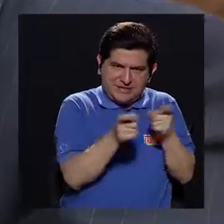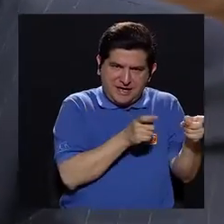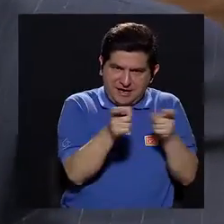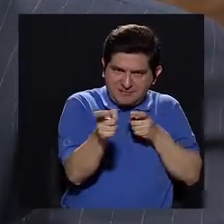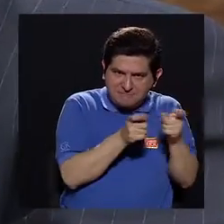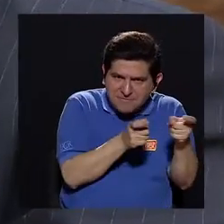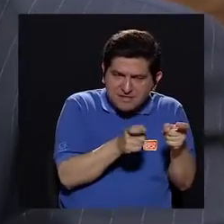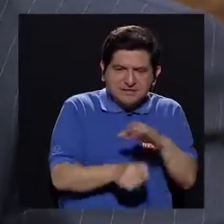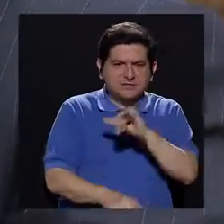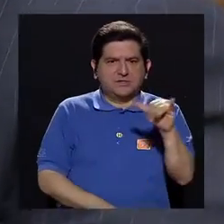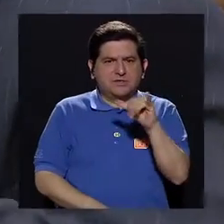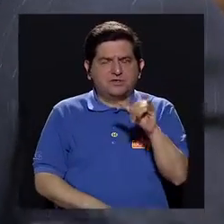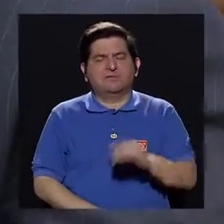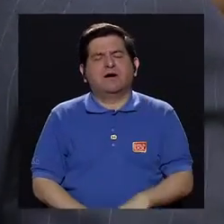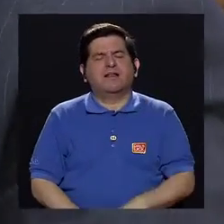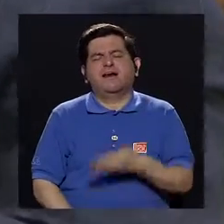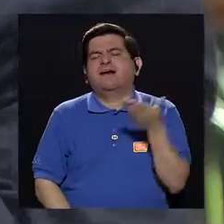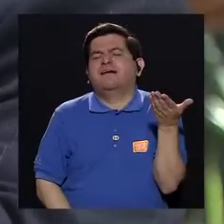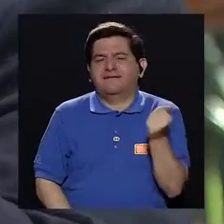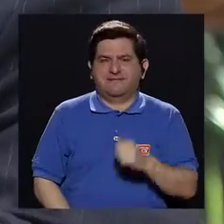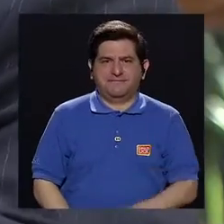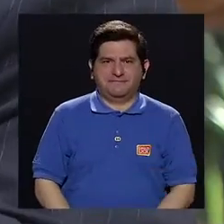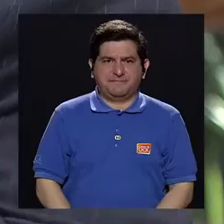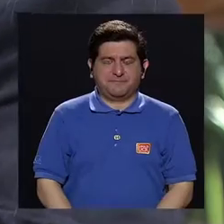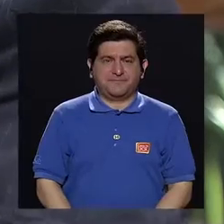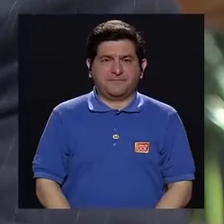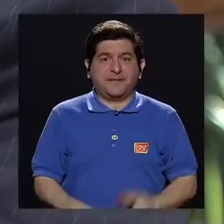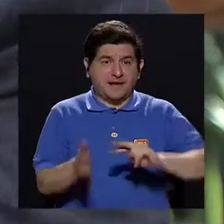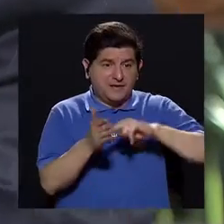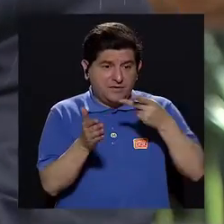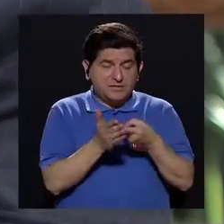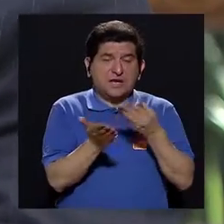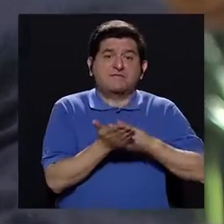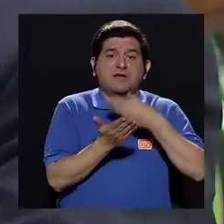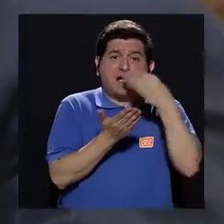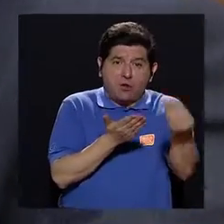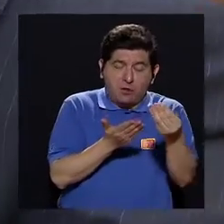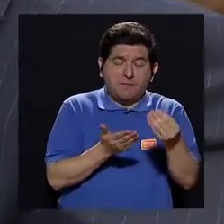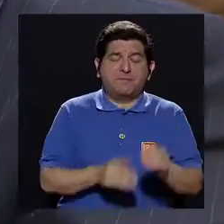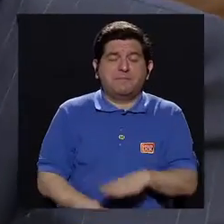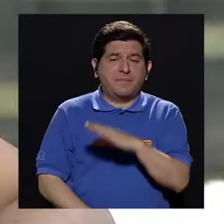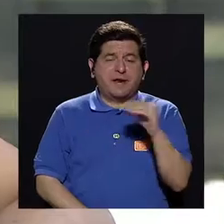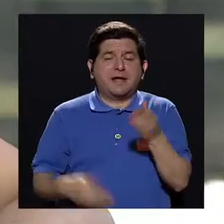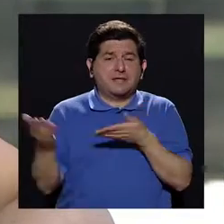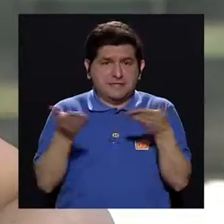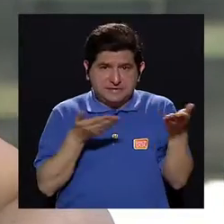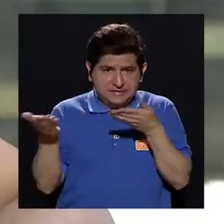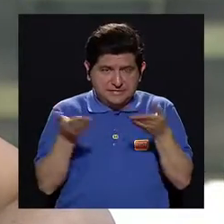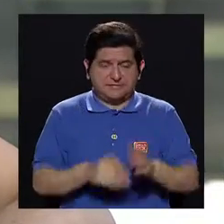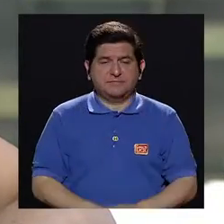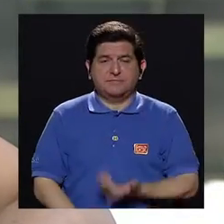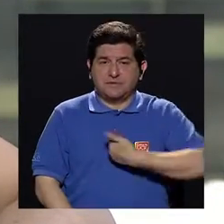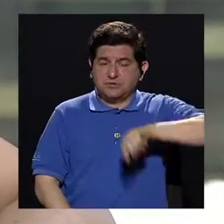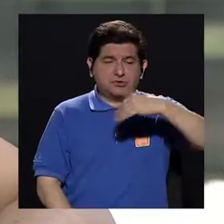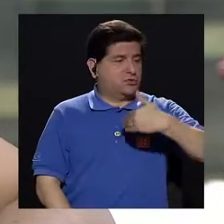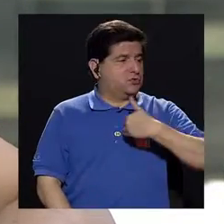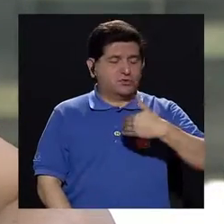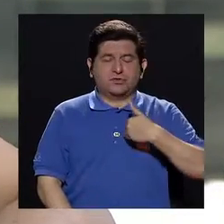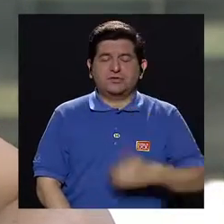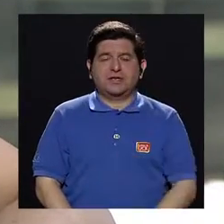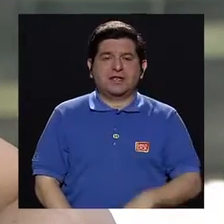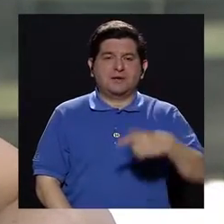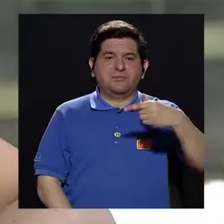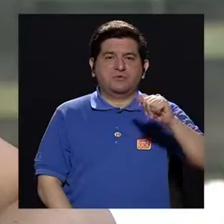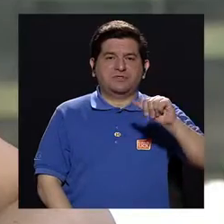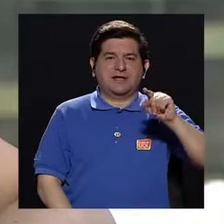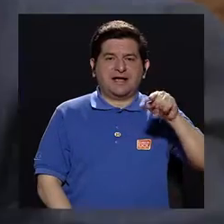administrativos como cuáles. Bueno, ahí lo que es la compra de bienes y servicios. Si nosotros no disponemos